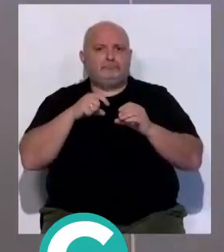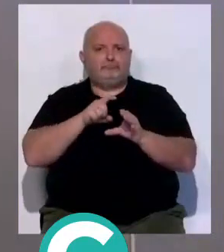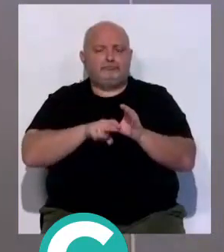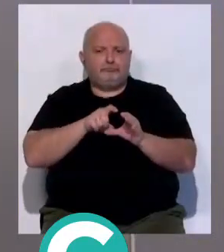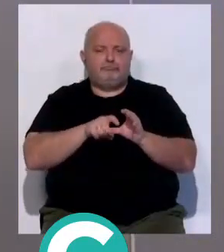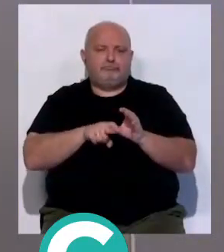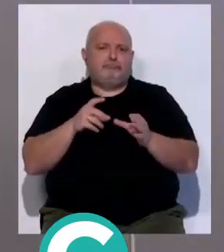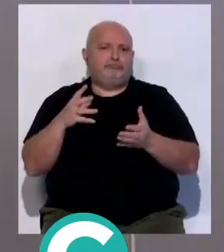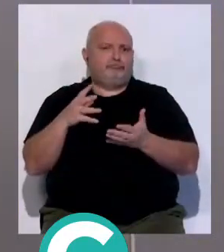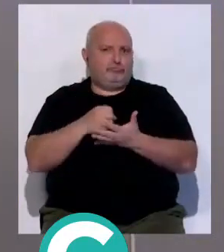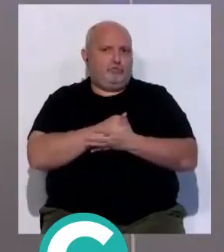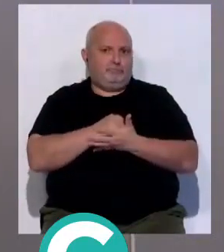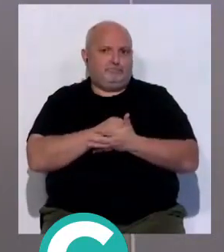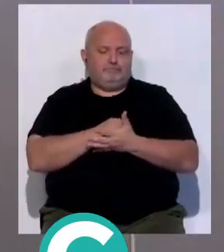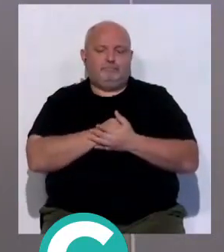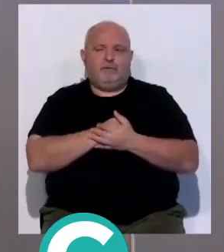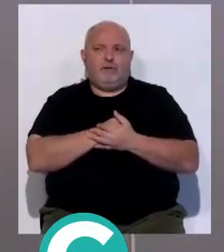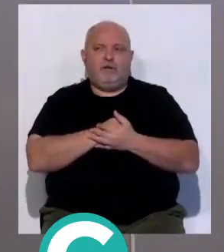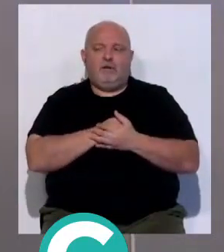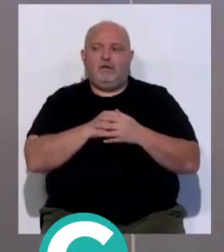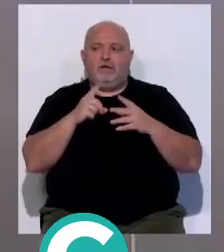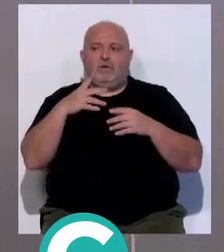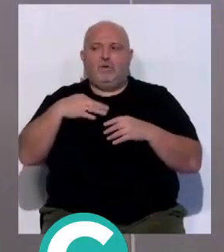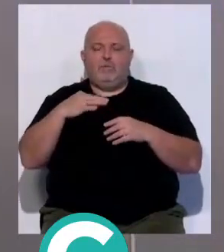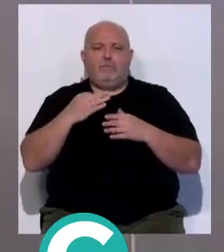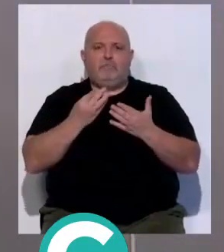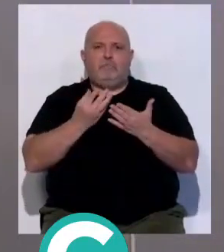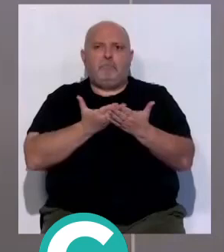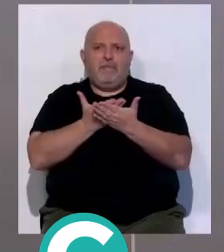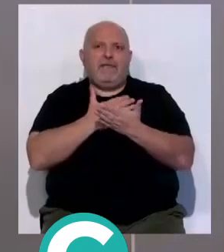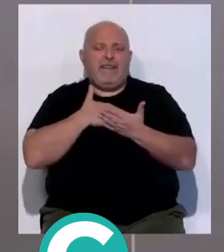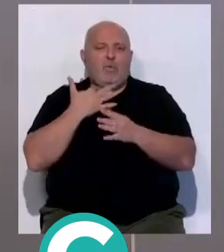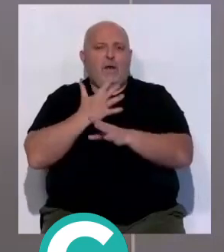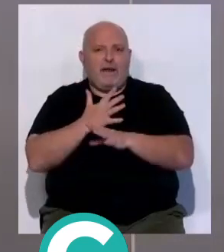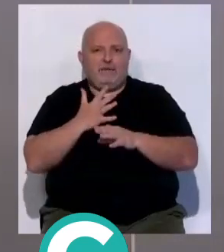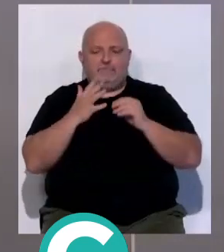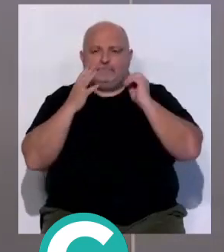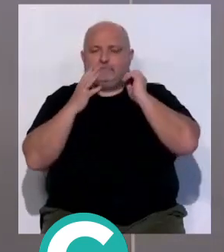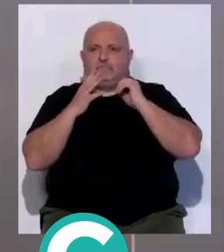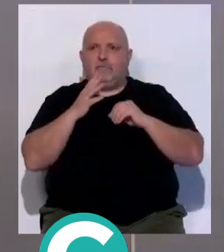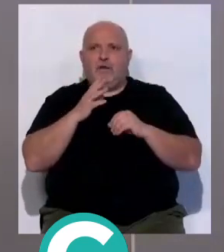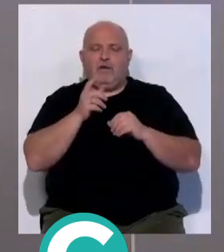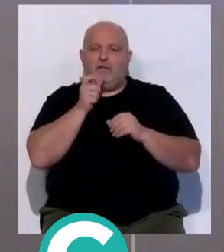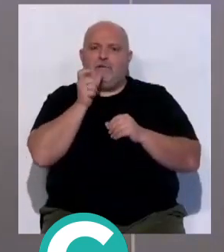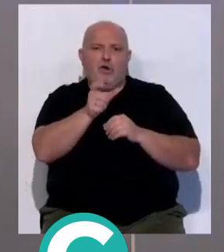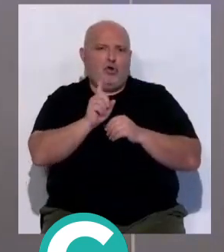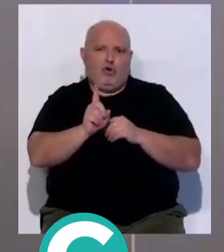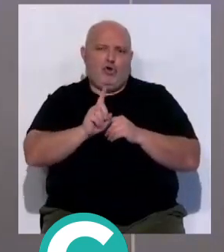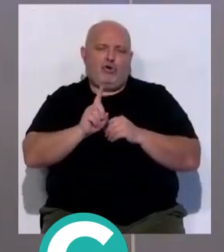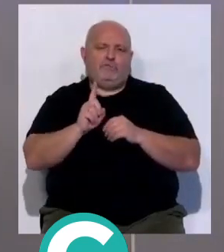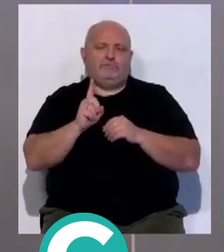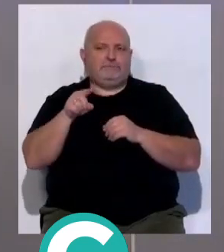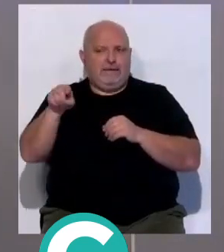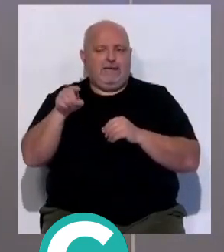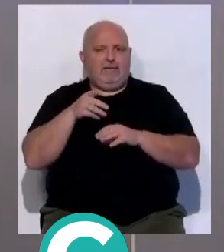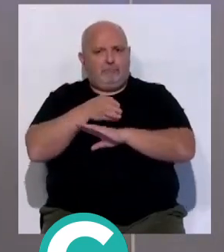hacer todo lo posible porque no es que está pidiendo verbalmente que lo pongan,